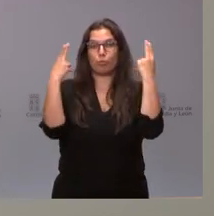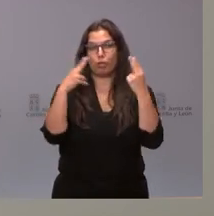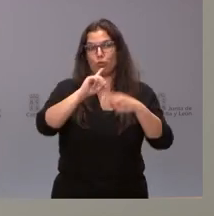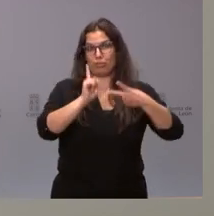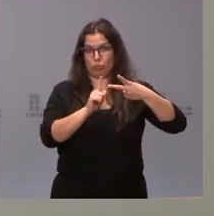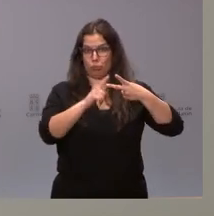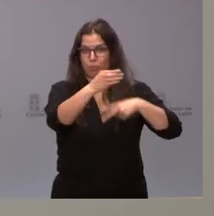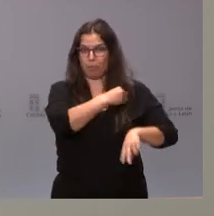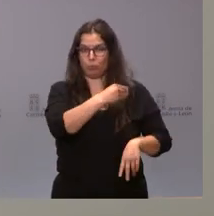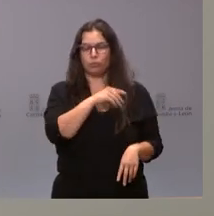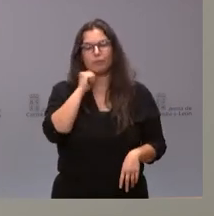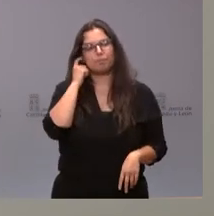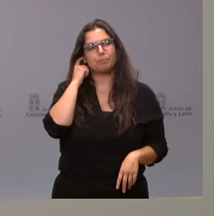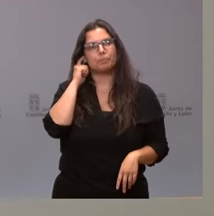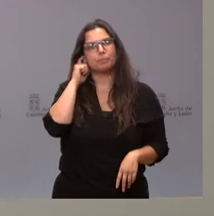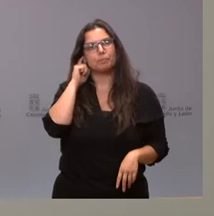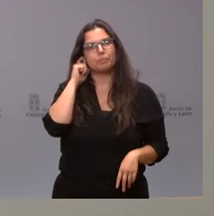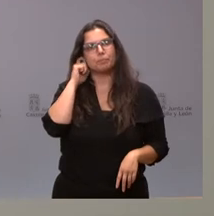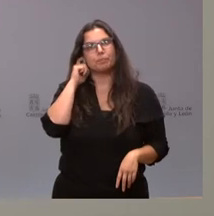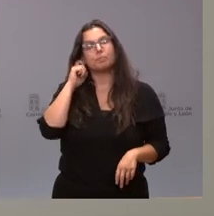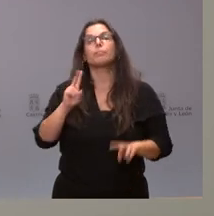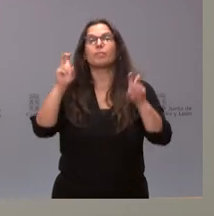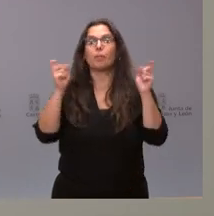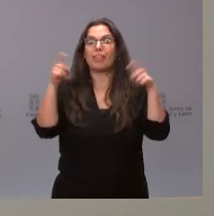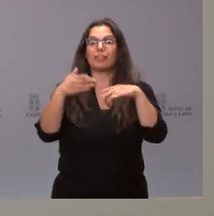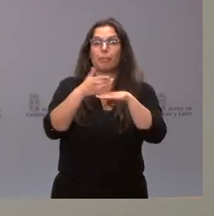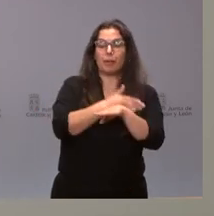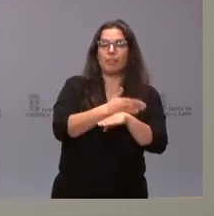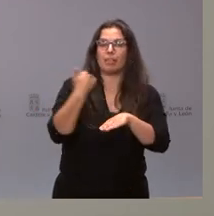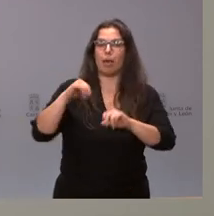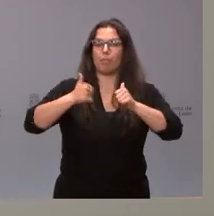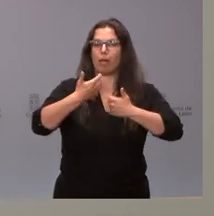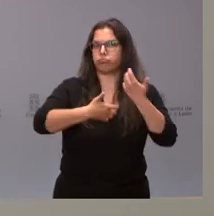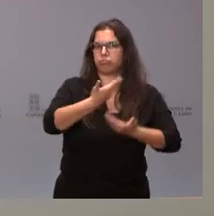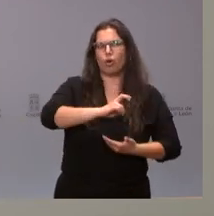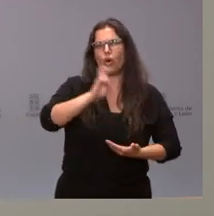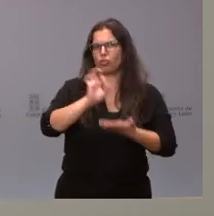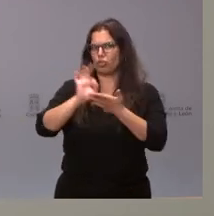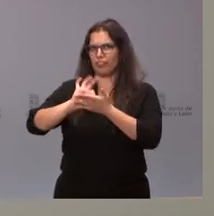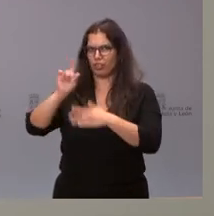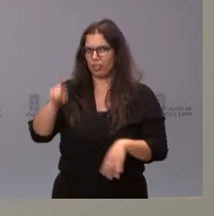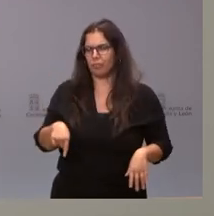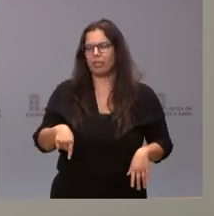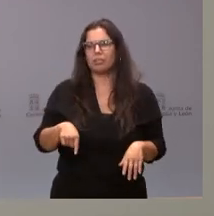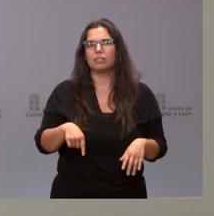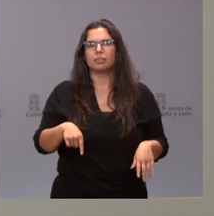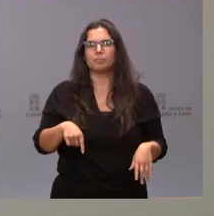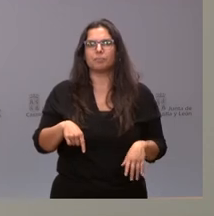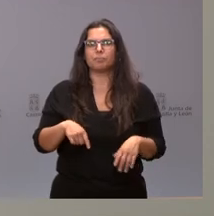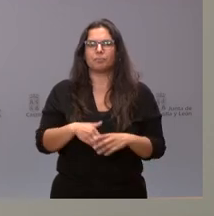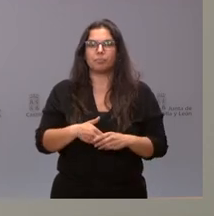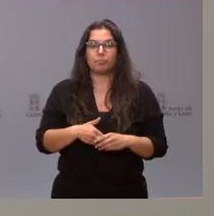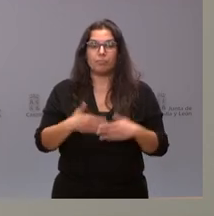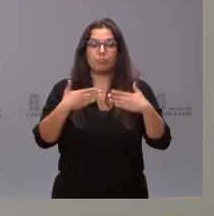Bien, el hecho de la cita previa, que en cierto modo se ha puesto en práctica y con otros servicios también de administración digital y que se han desarrollado en la pandemia,